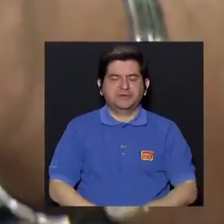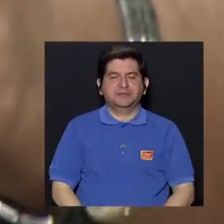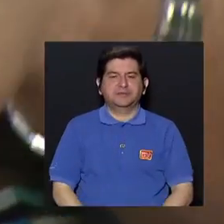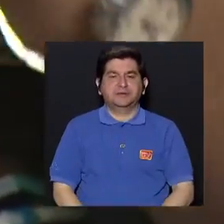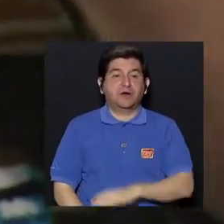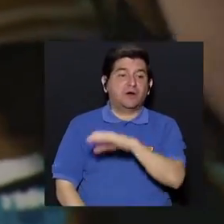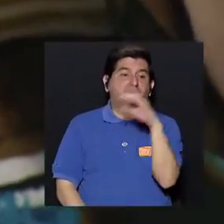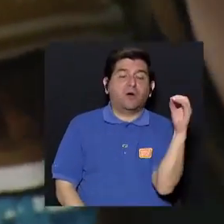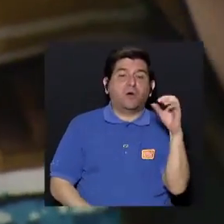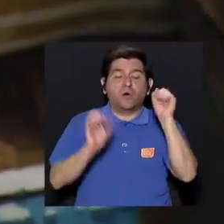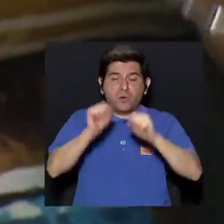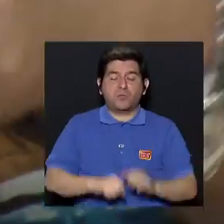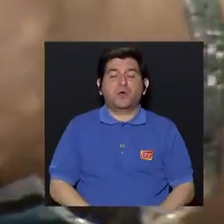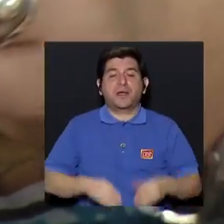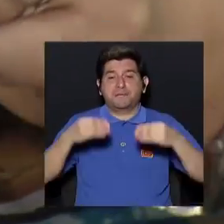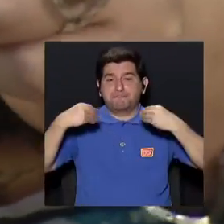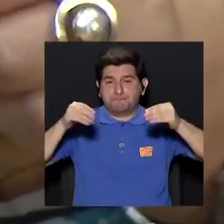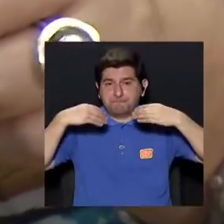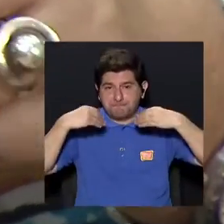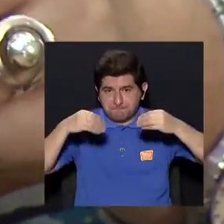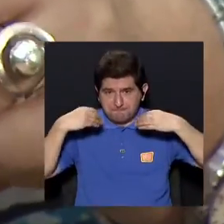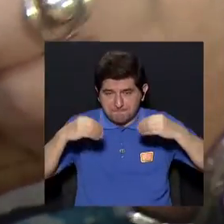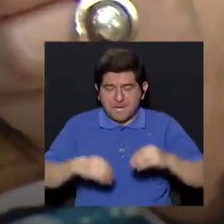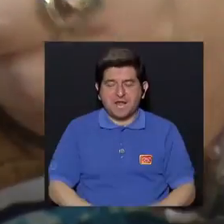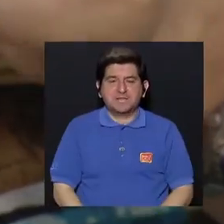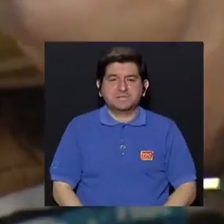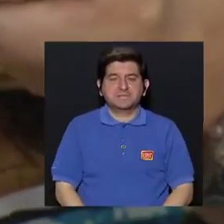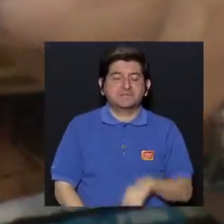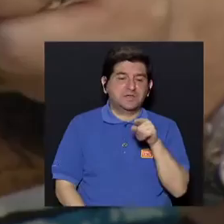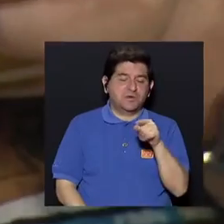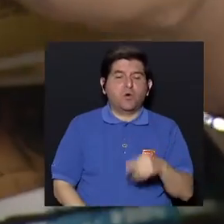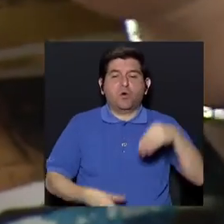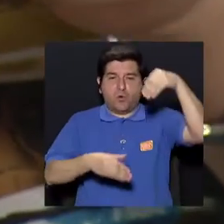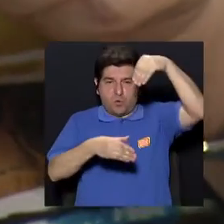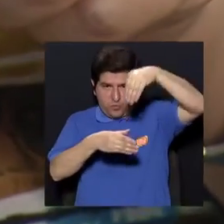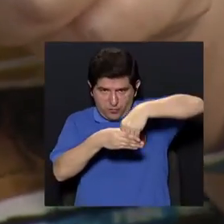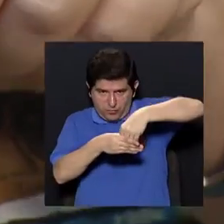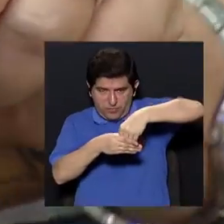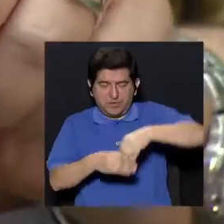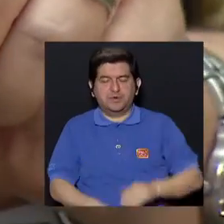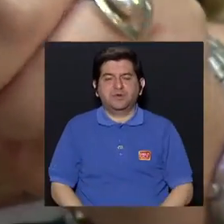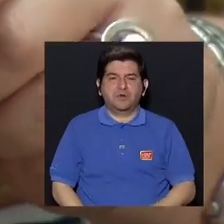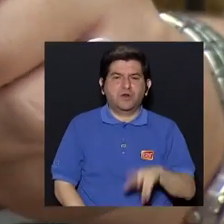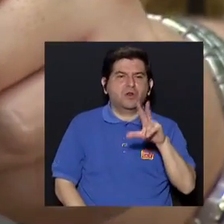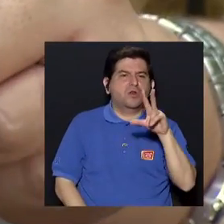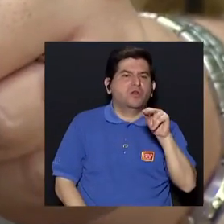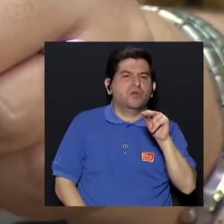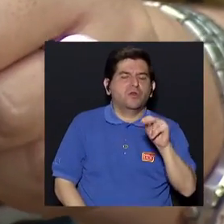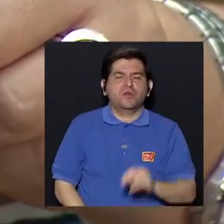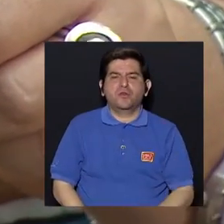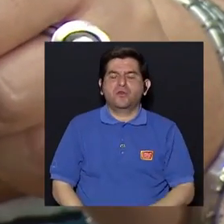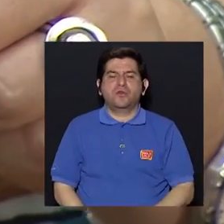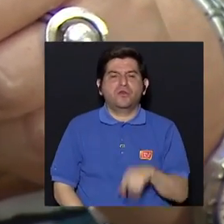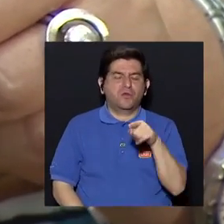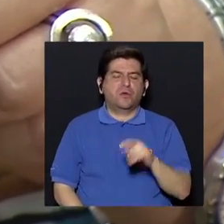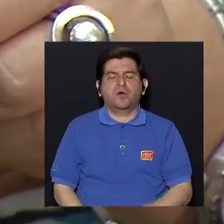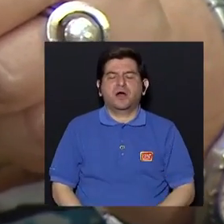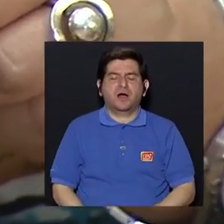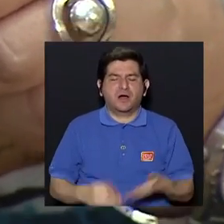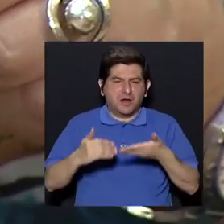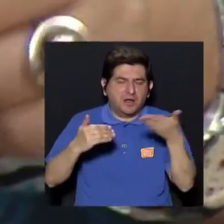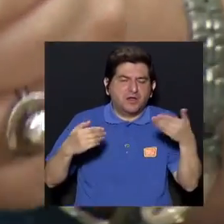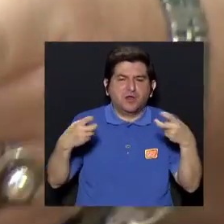batería anterior o bien puede ser en plástico, un plástico de burbujas, una bolsita, de tal forma que no peguemos los componentes